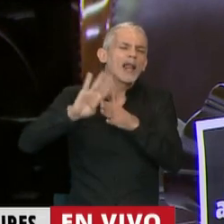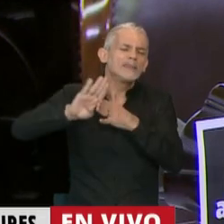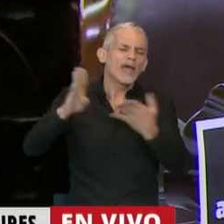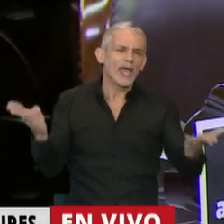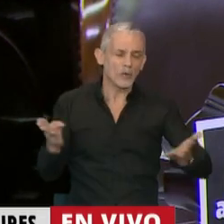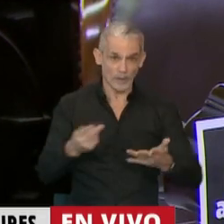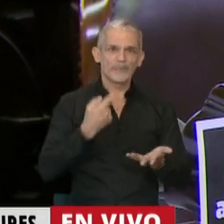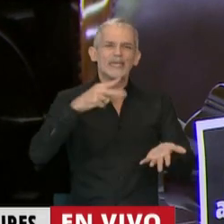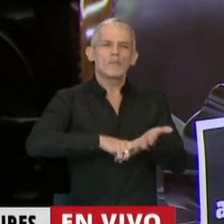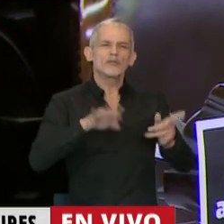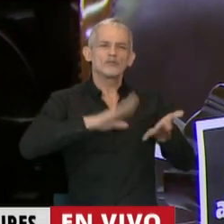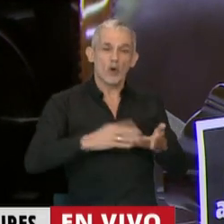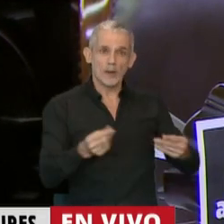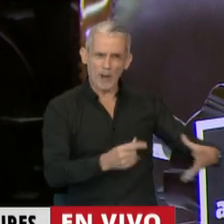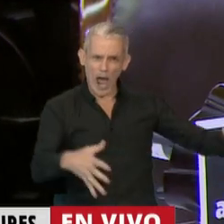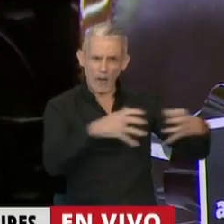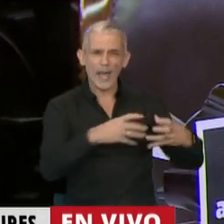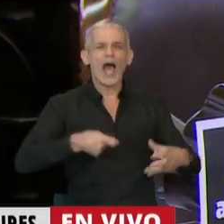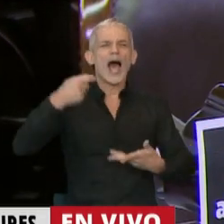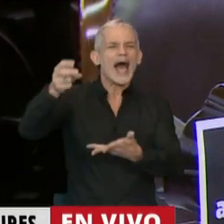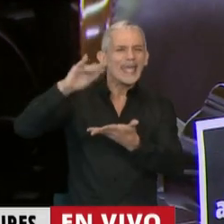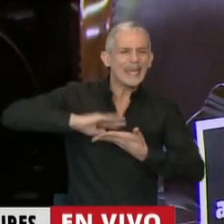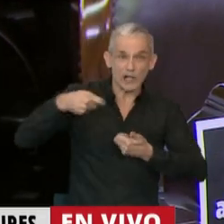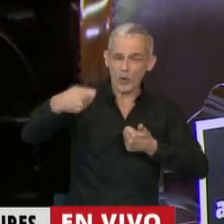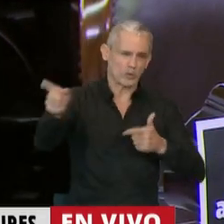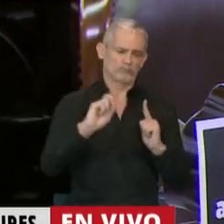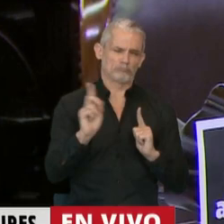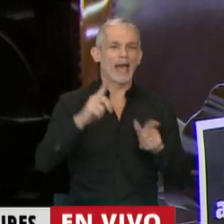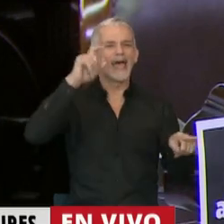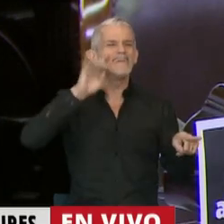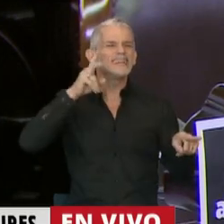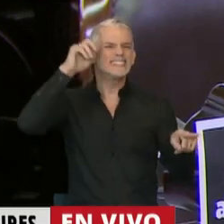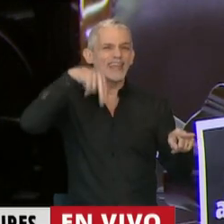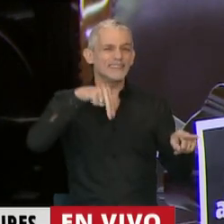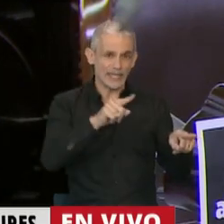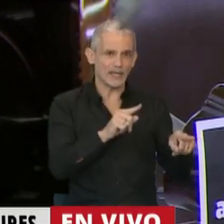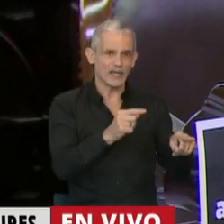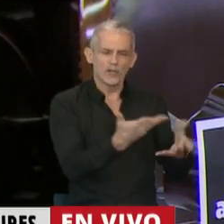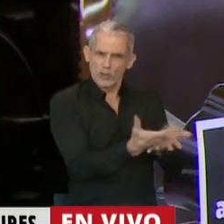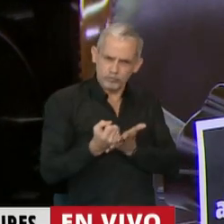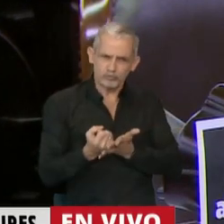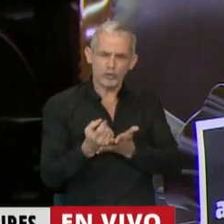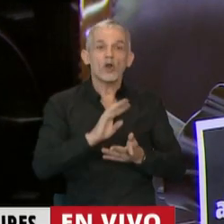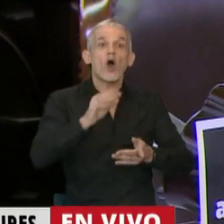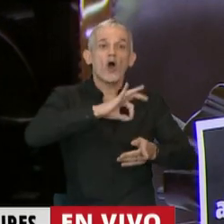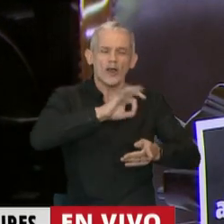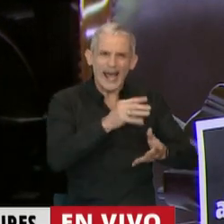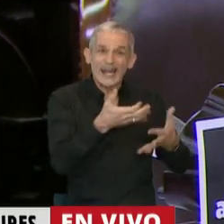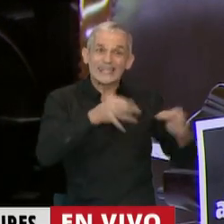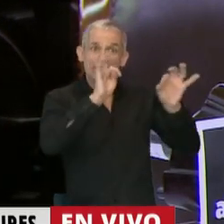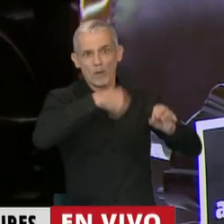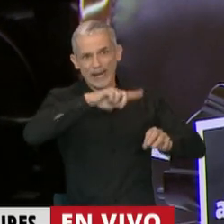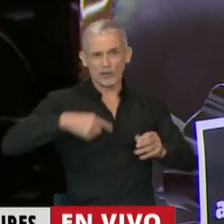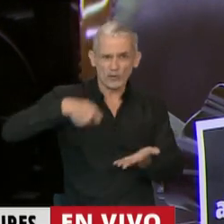Impuesto a las grandes fortunas y no aguinaldo en cuotas. Expropiación de Vicentín y no rescate para que paguemos a los trabajadores. Y por supuesto,